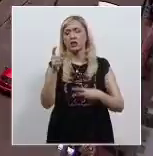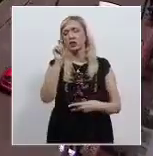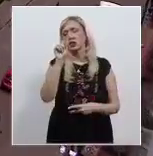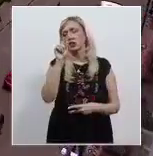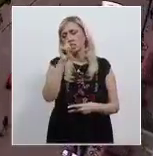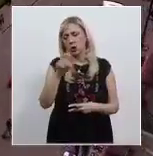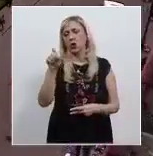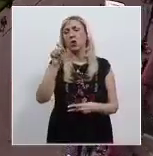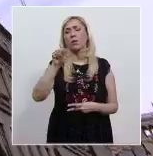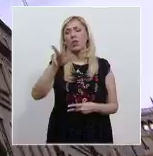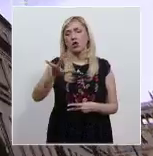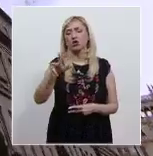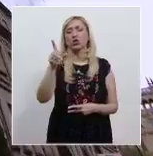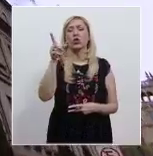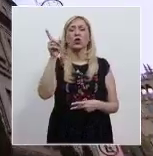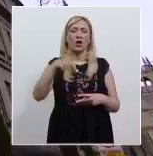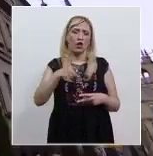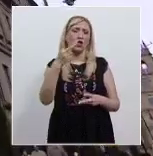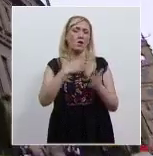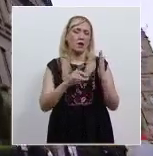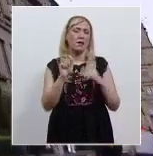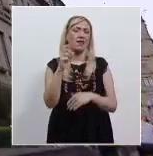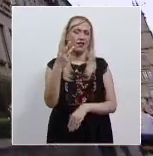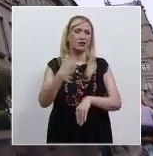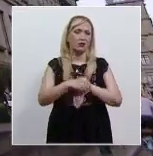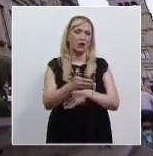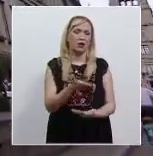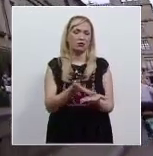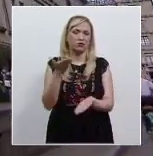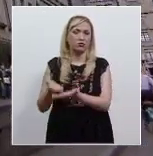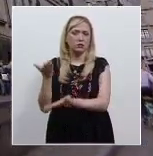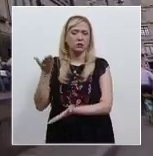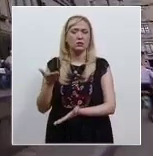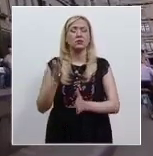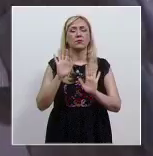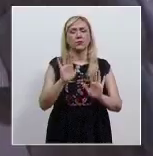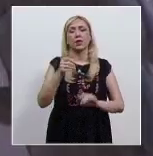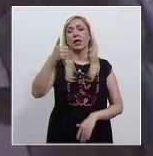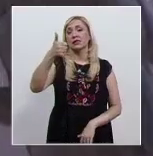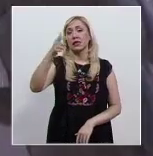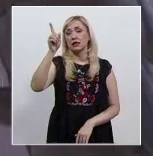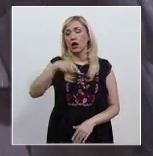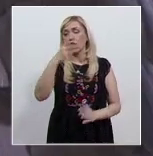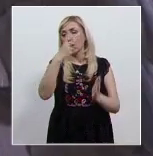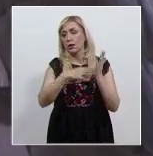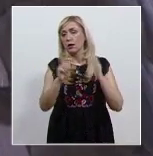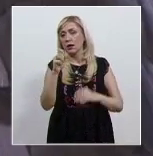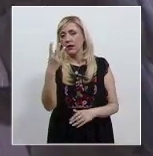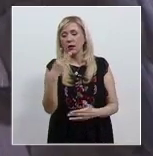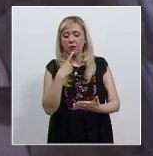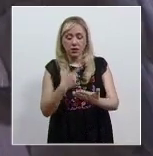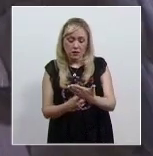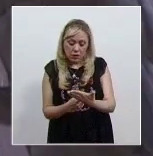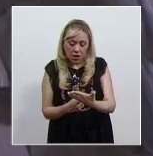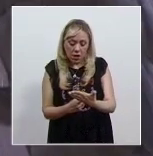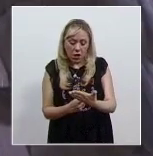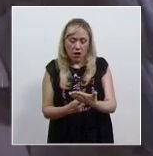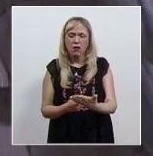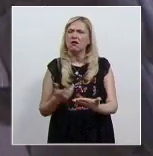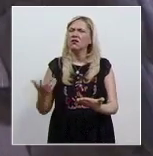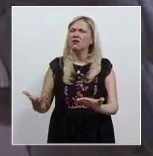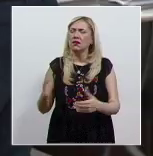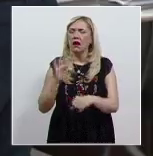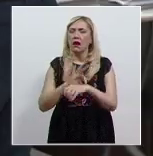-2023. En el acuerdo plenario 6-2023, se determina que en los